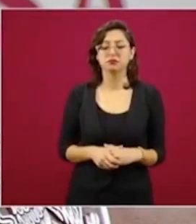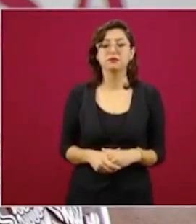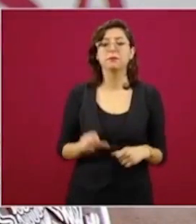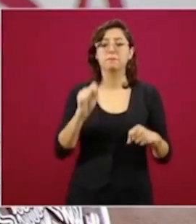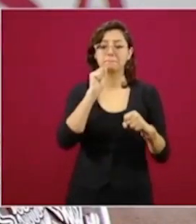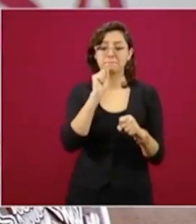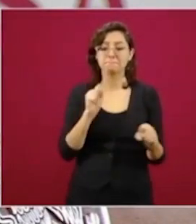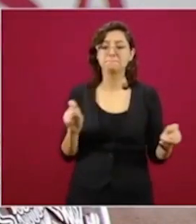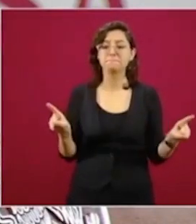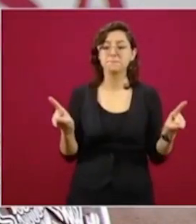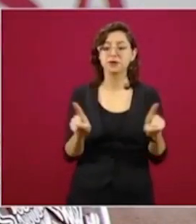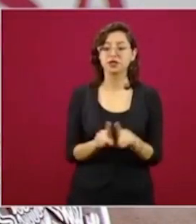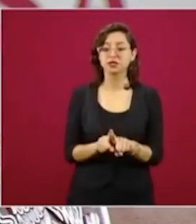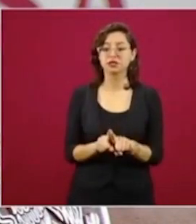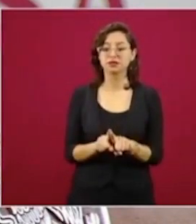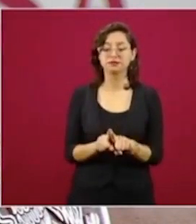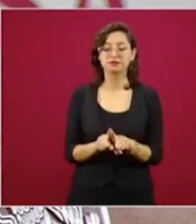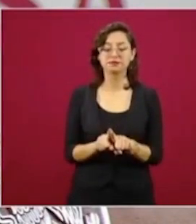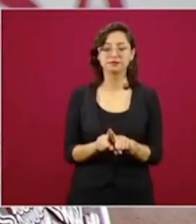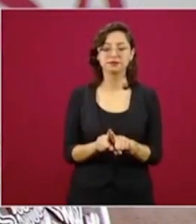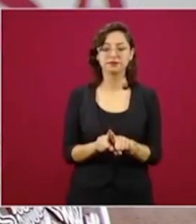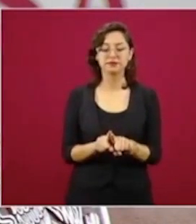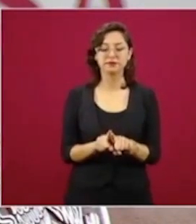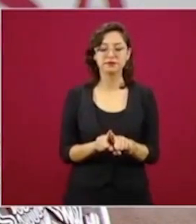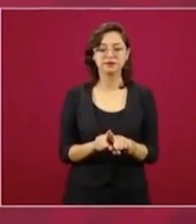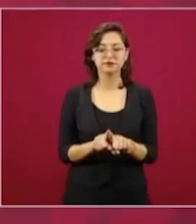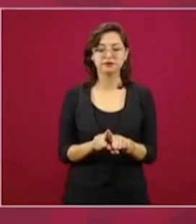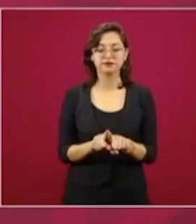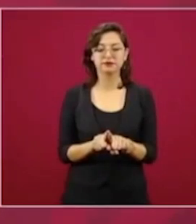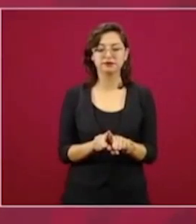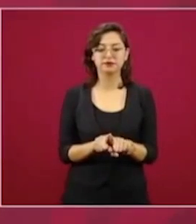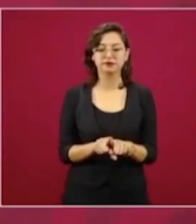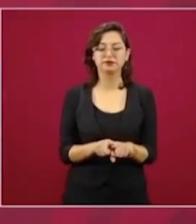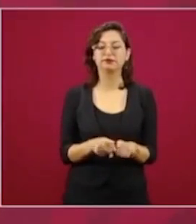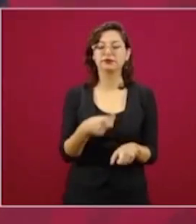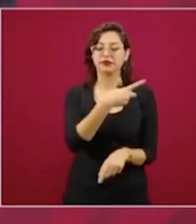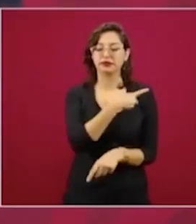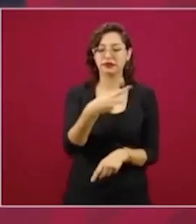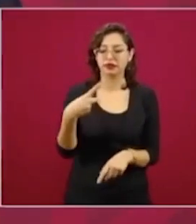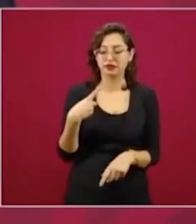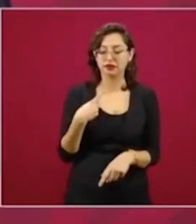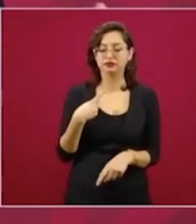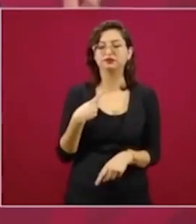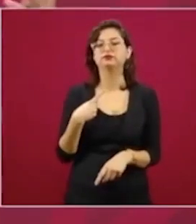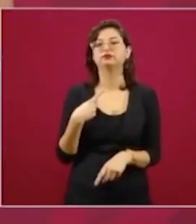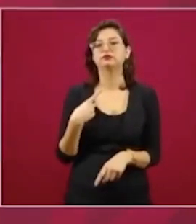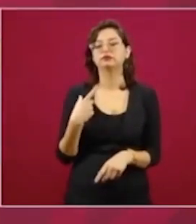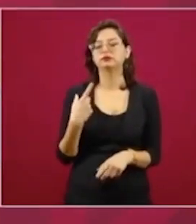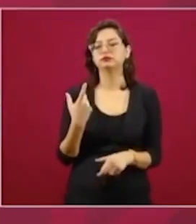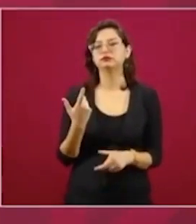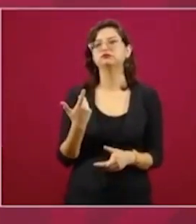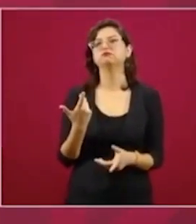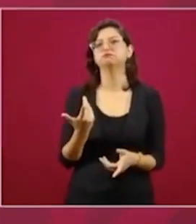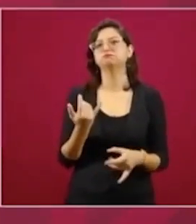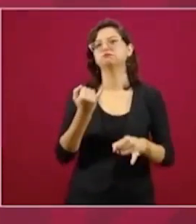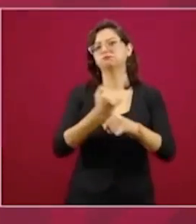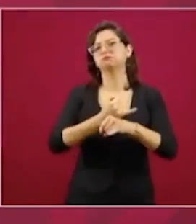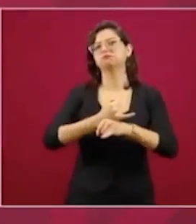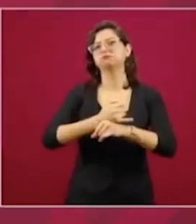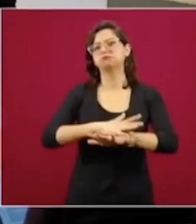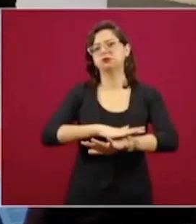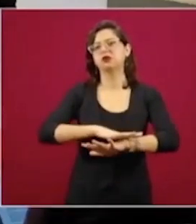también informarles de cuánto se